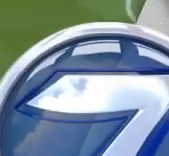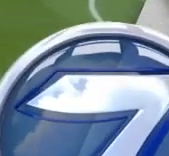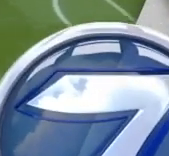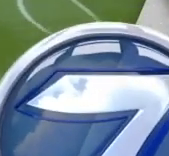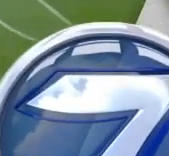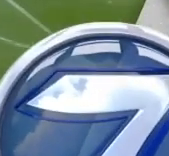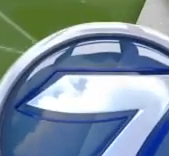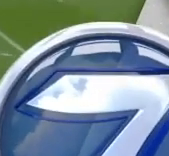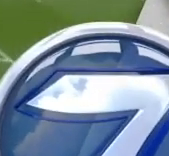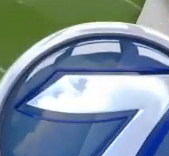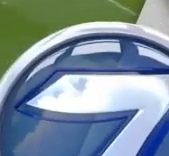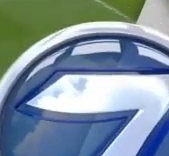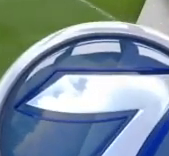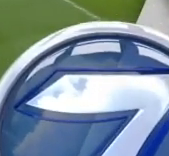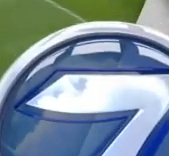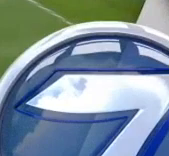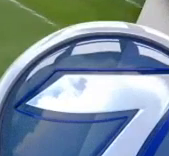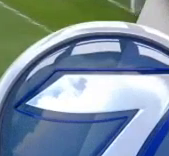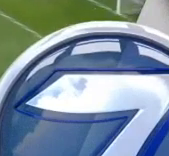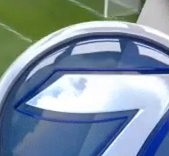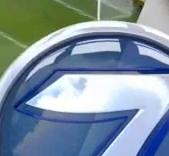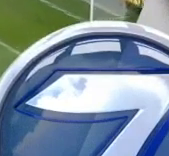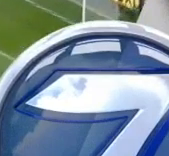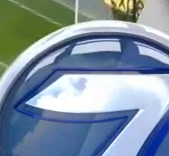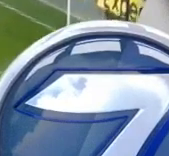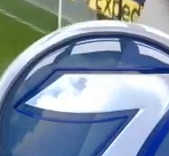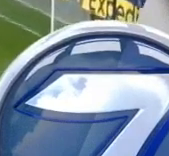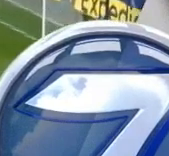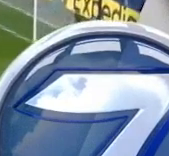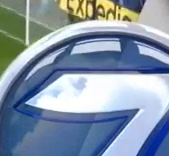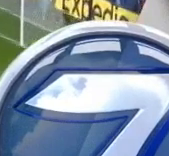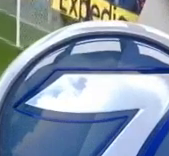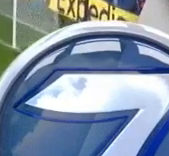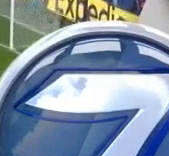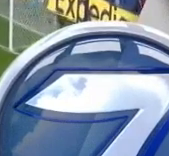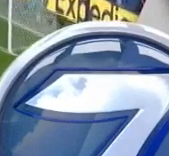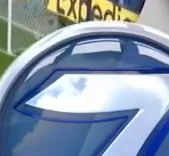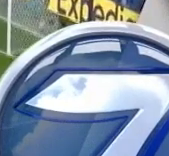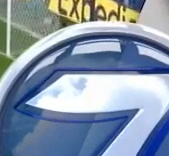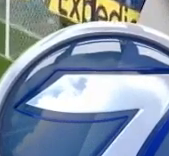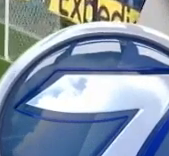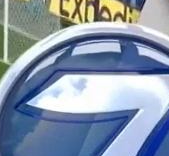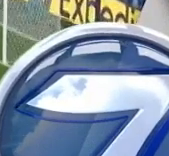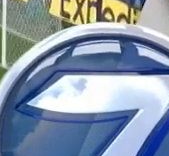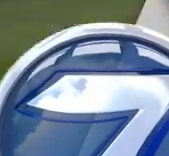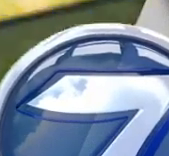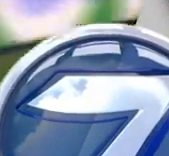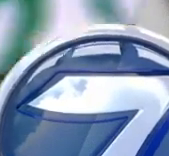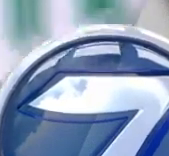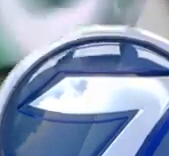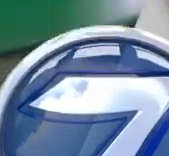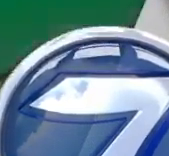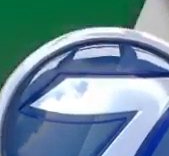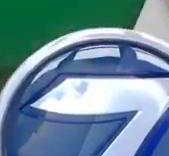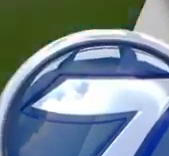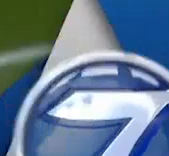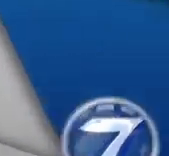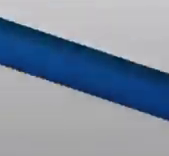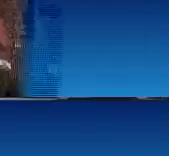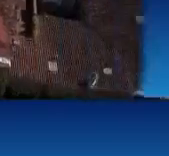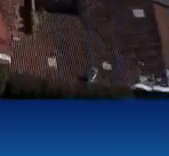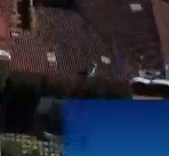UEFA Champions League tiene nuevo campeón tras el duelo disputado entre dos equipos ingleses este fin de semana.